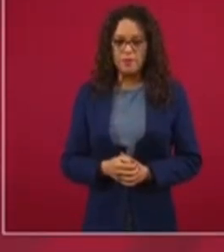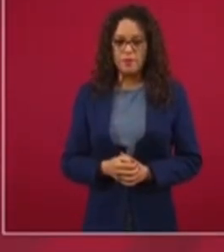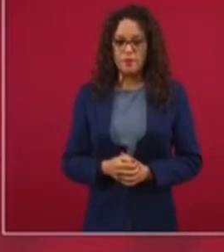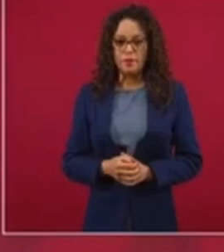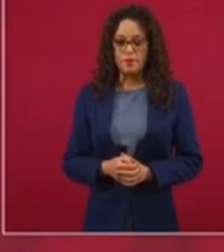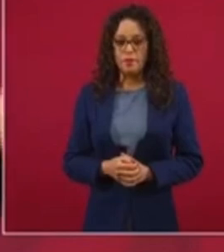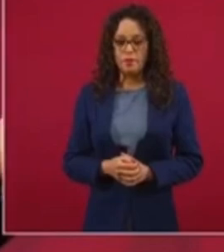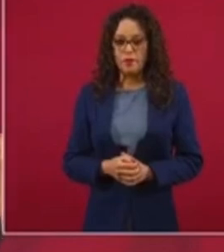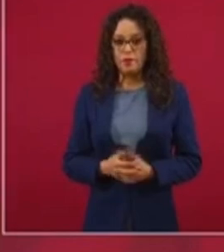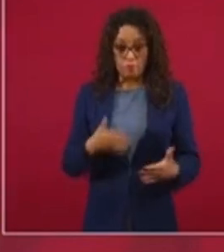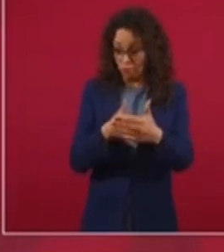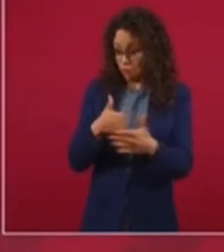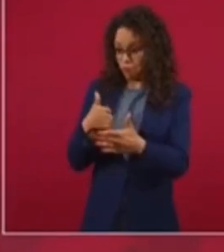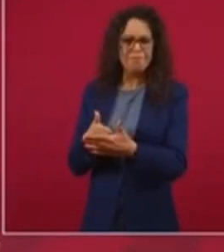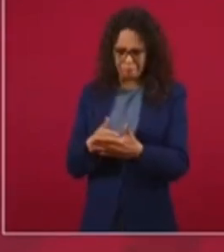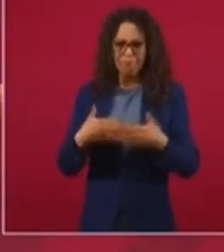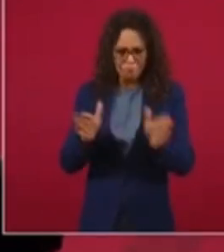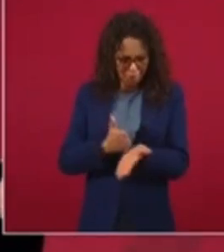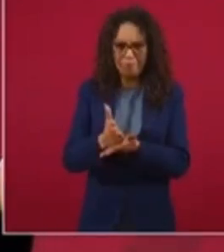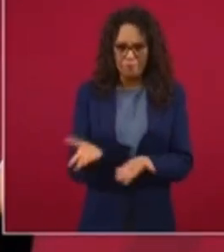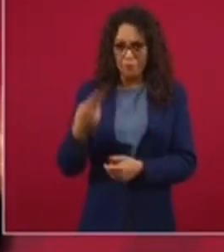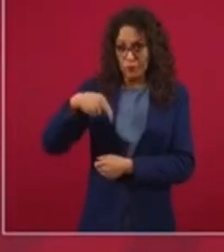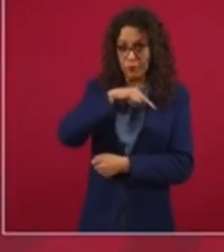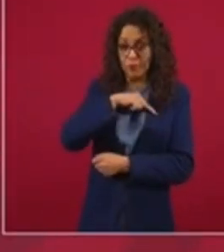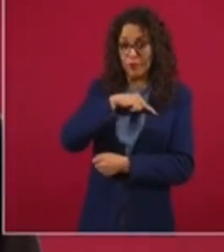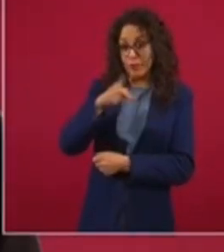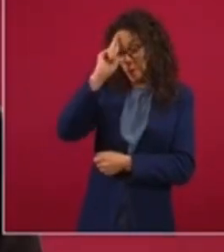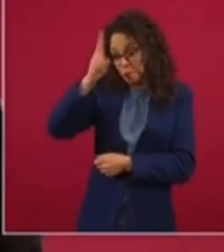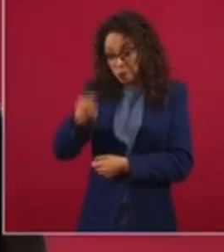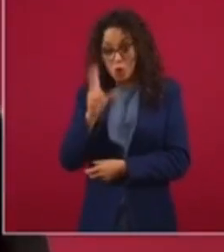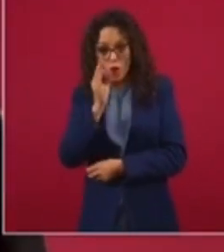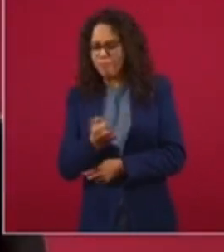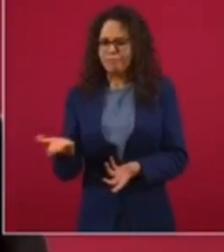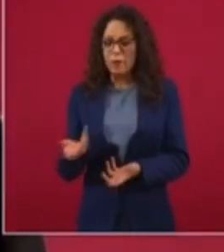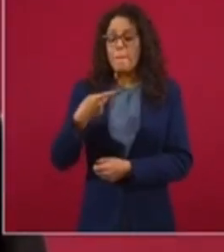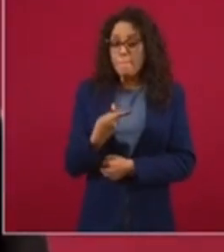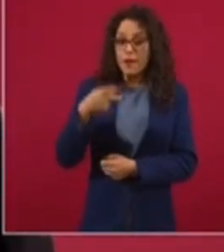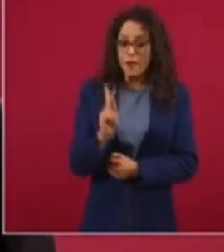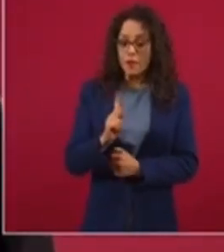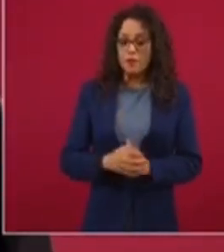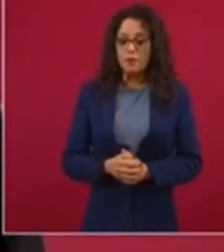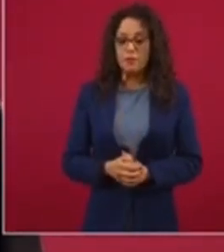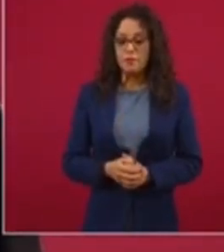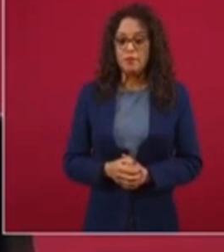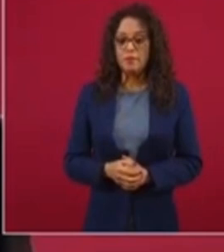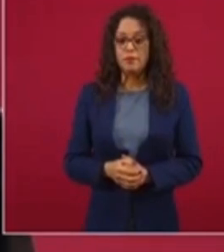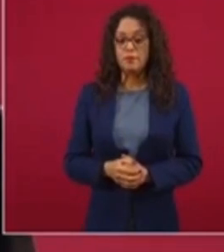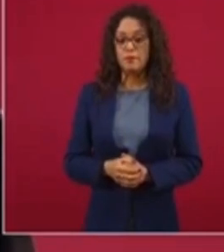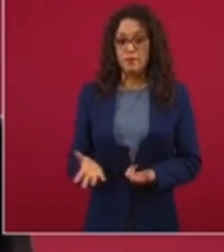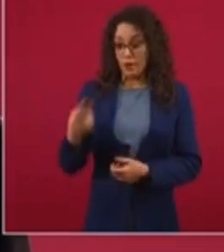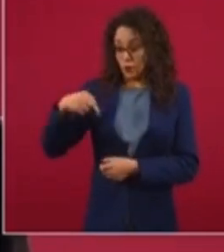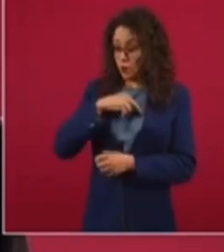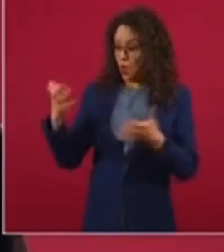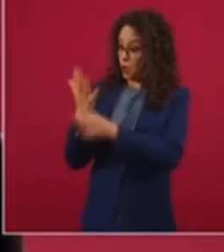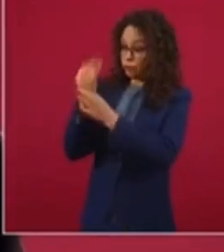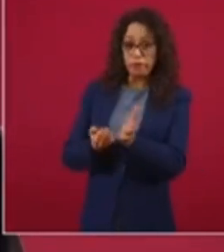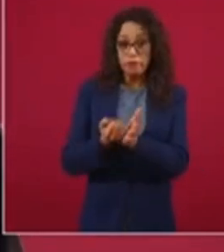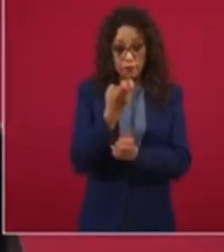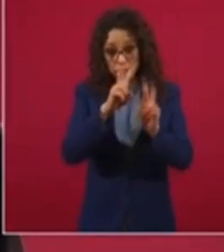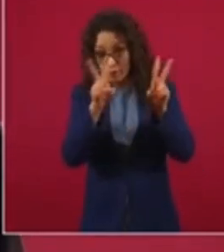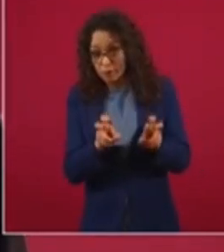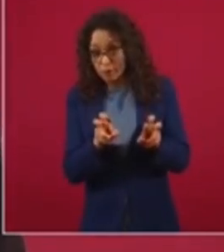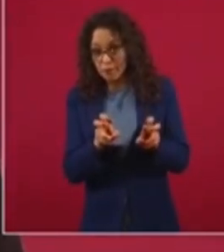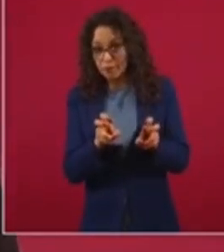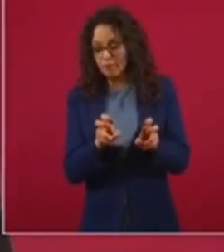o sí hay salida, nosotros no nos oponemos, solo que no se trata de decidir desde arriba sobre un tema